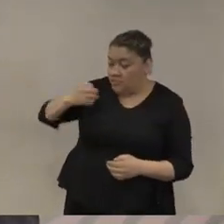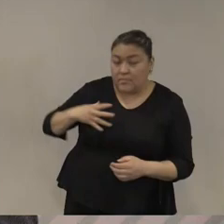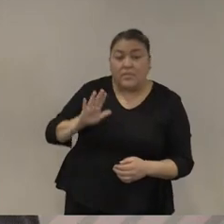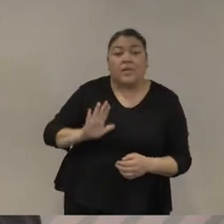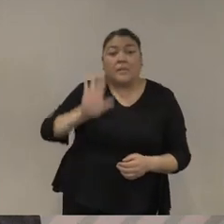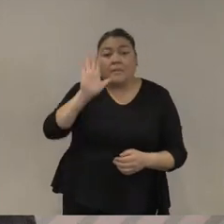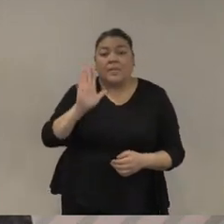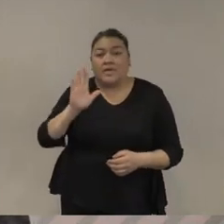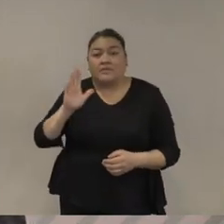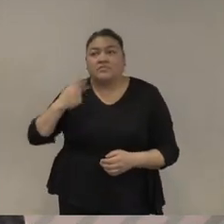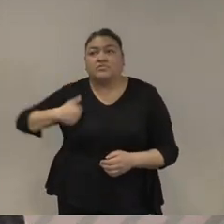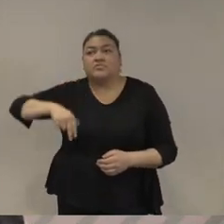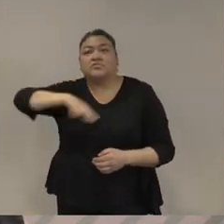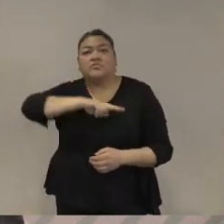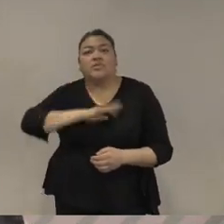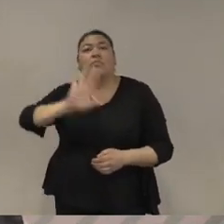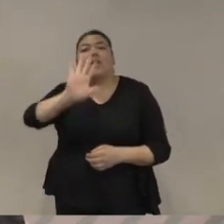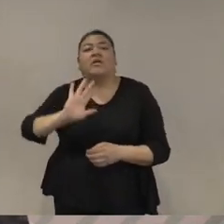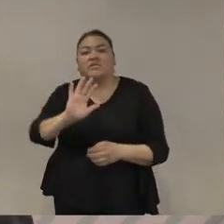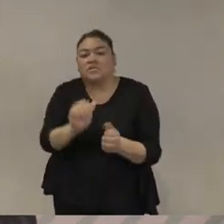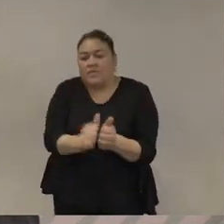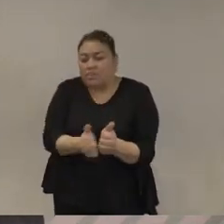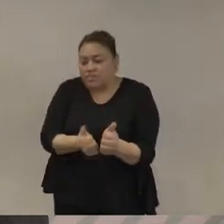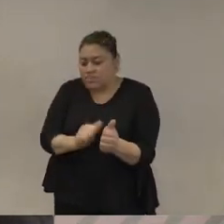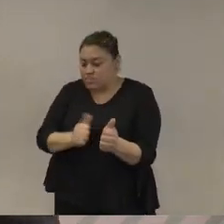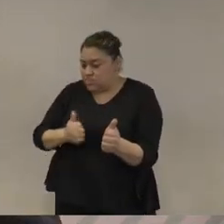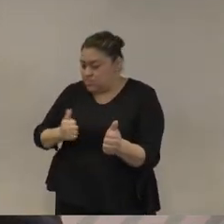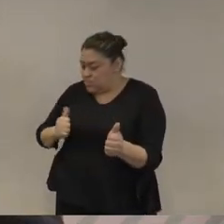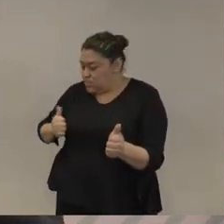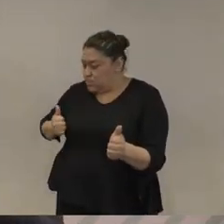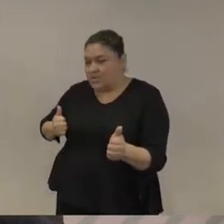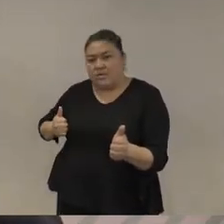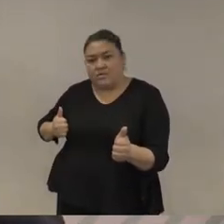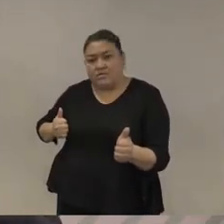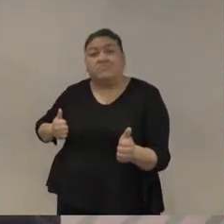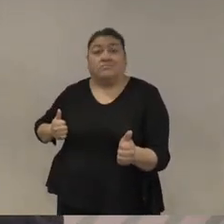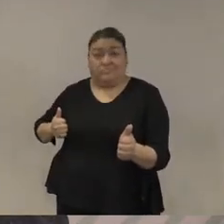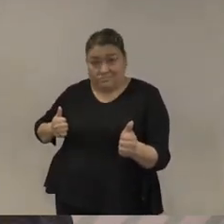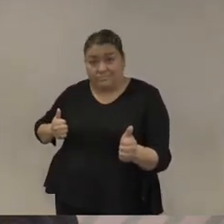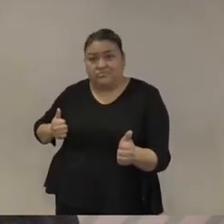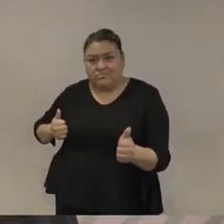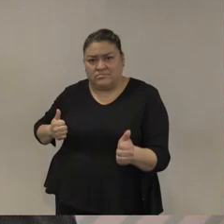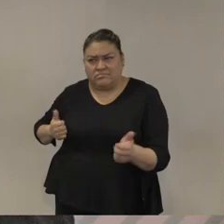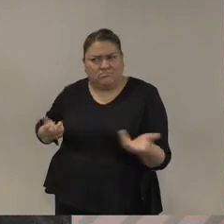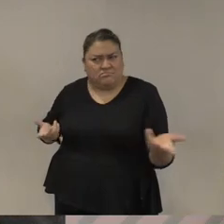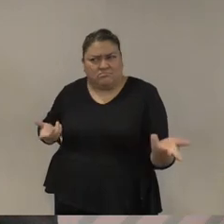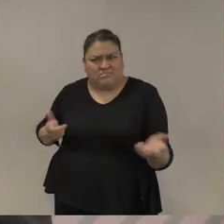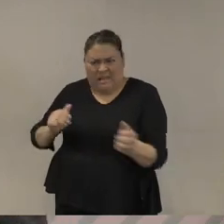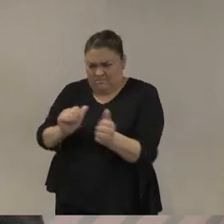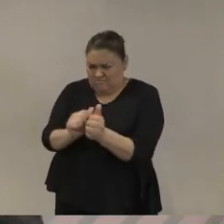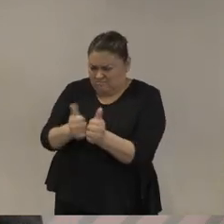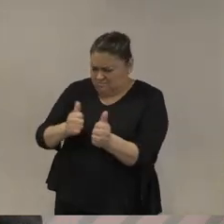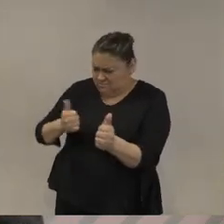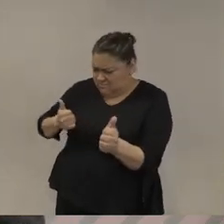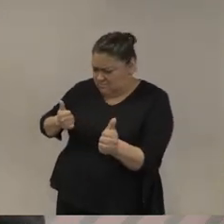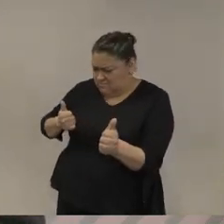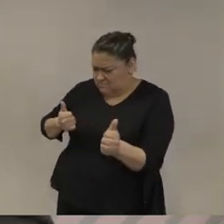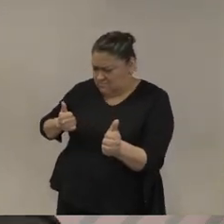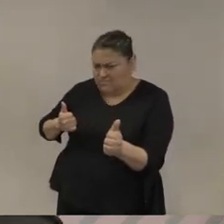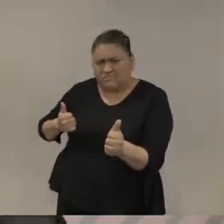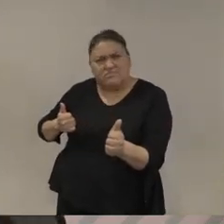ser que nos estamos quedando atrás que quiere decir eso nos ha